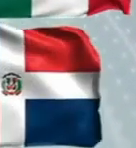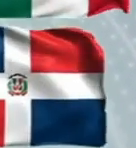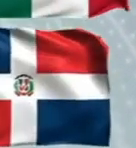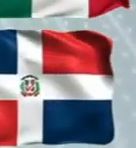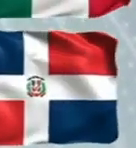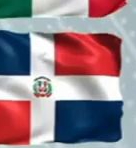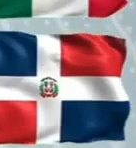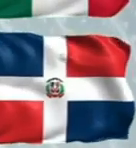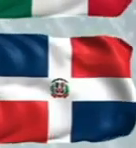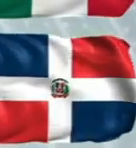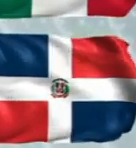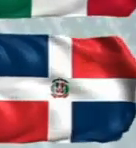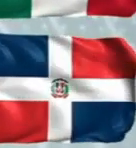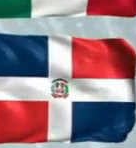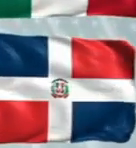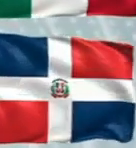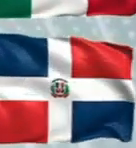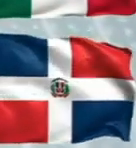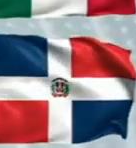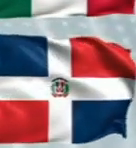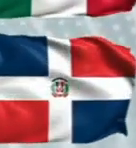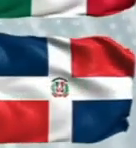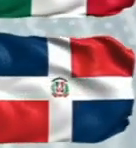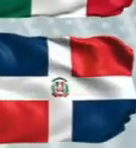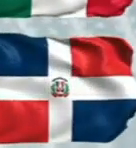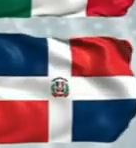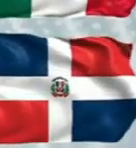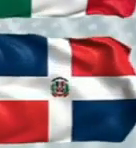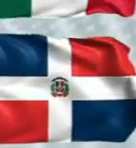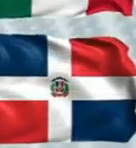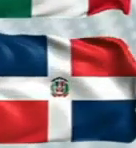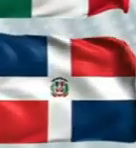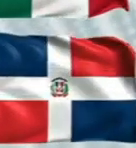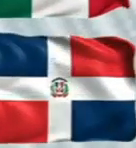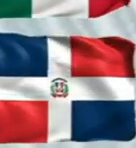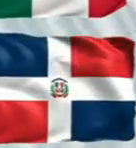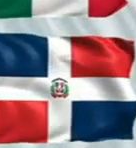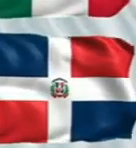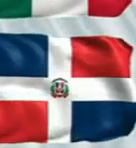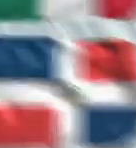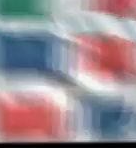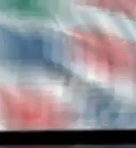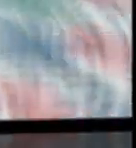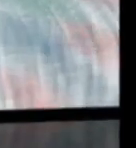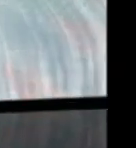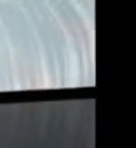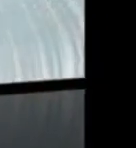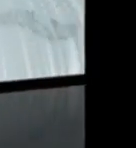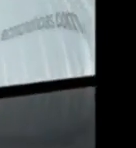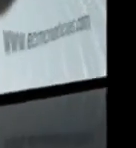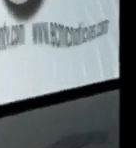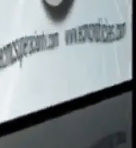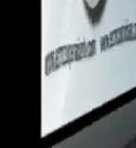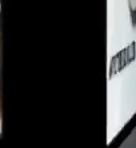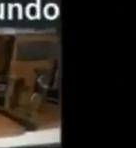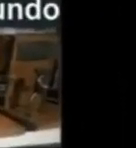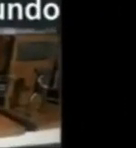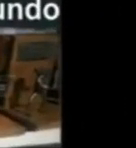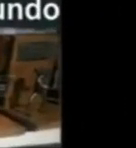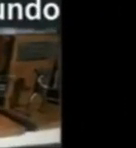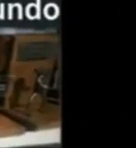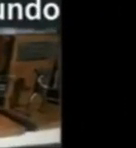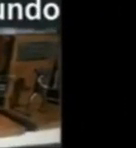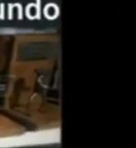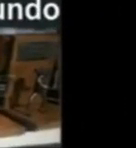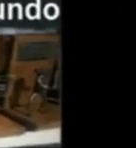República Dominicana, somos Venezuela, somos para ti. Síguenos. Los sonidos